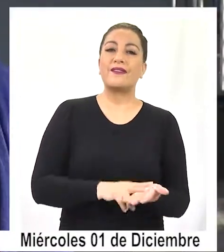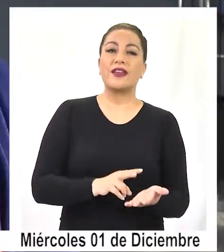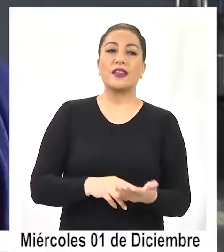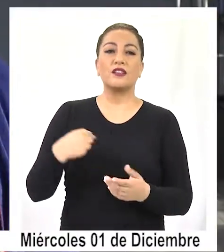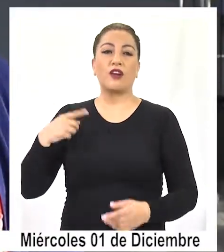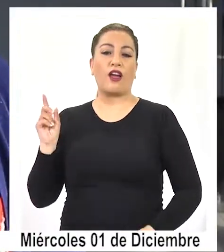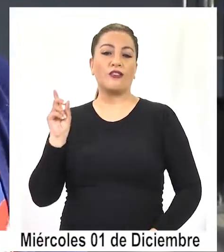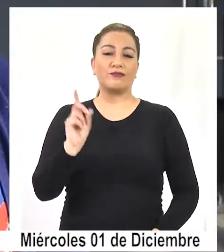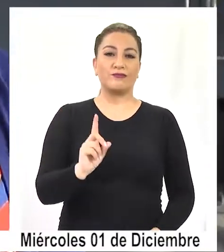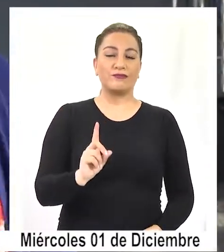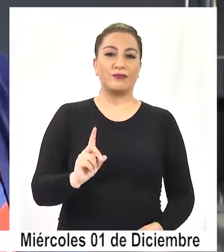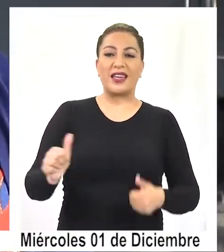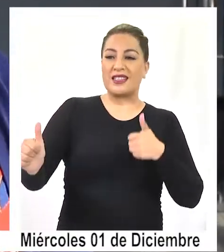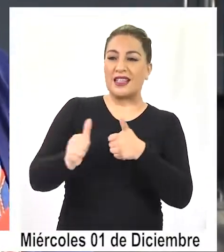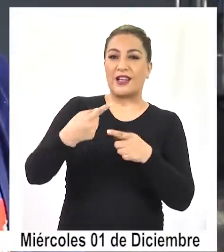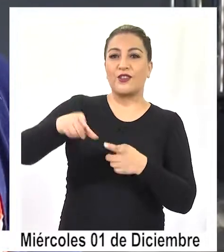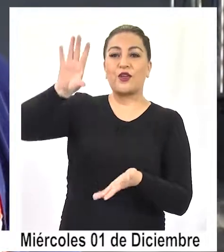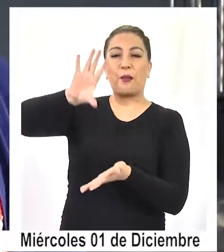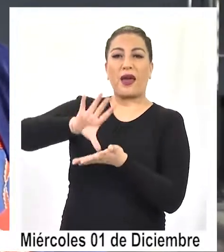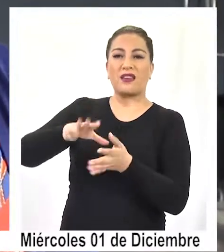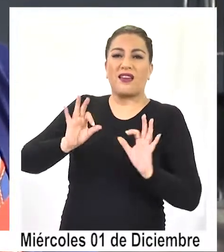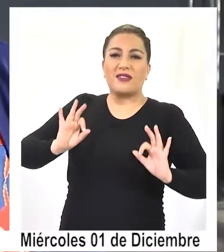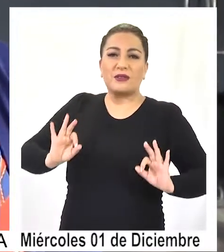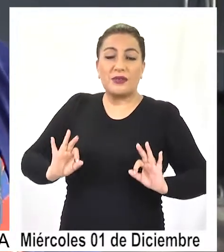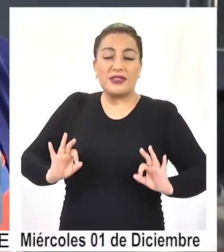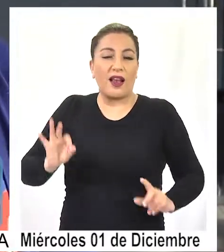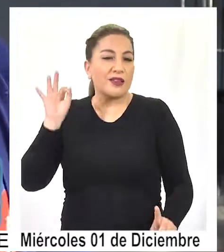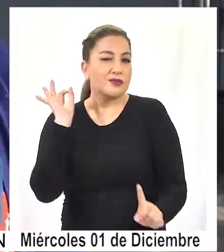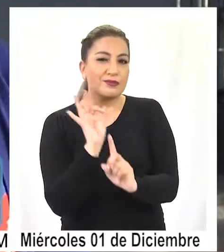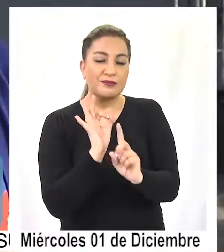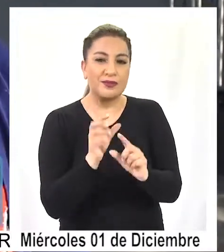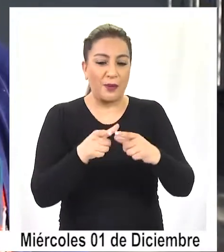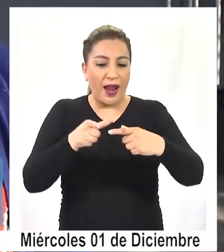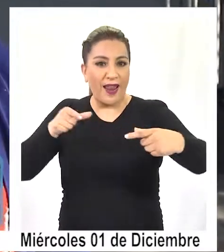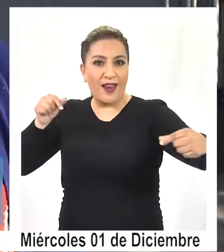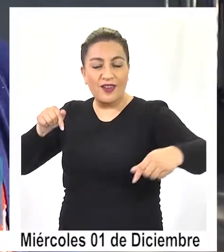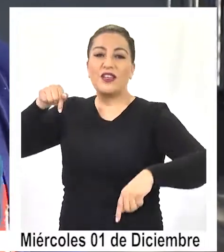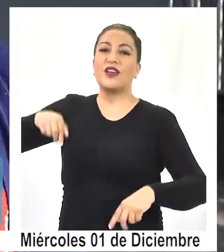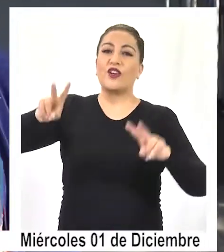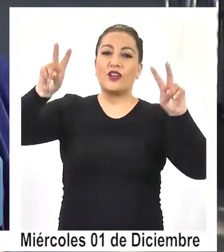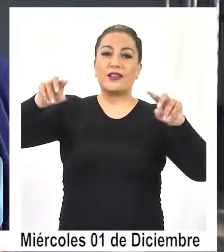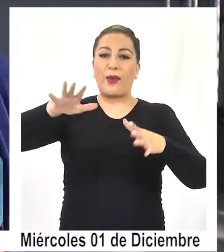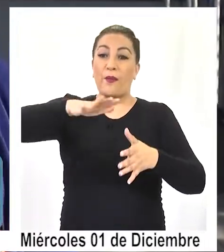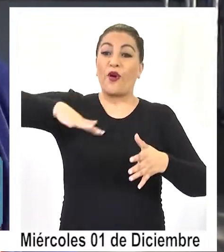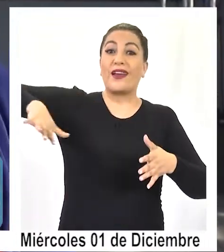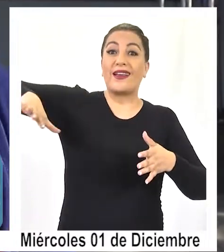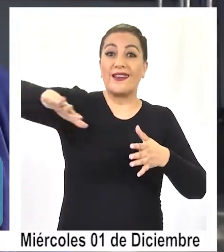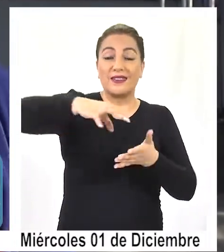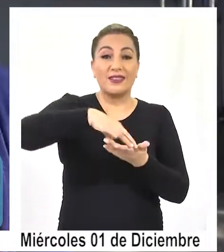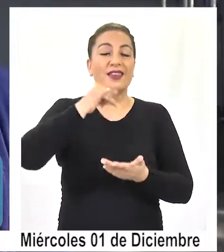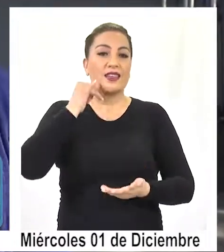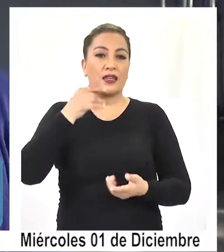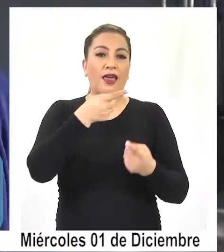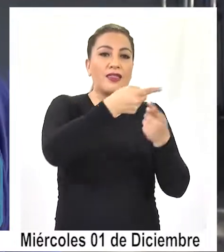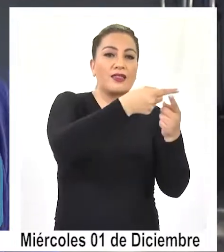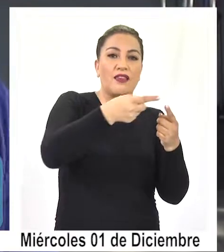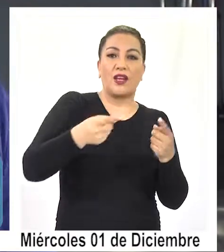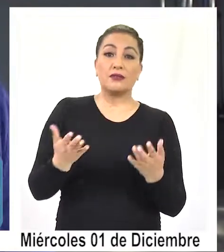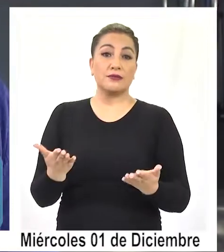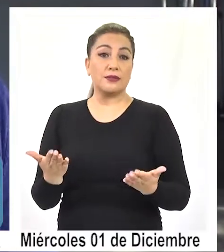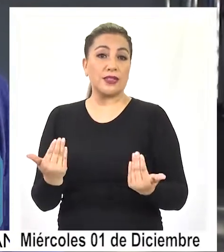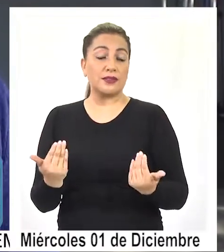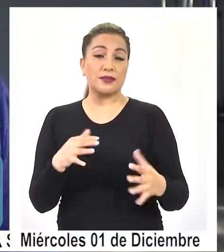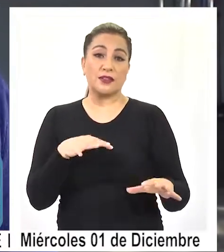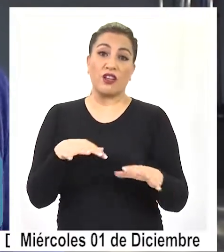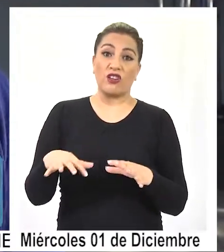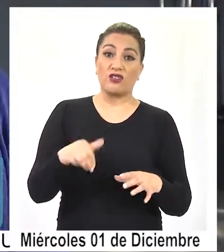visita a una zona fronteriza especial y singularmente extensa en cuanto a territorio, pero también con múltiples necesidades que